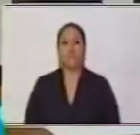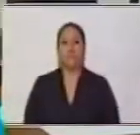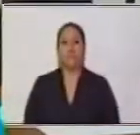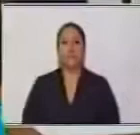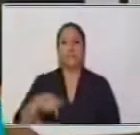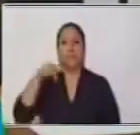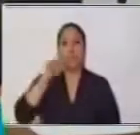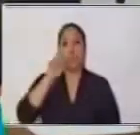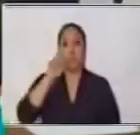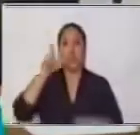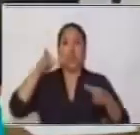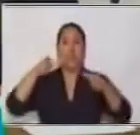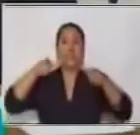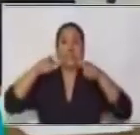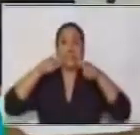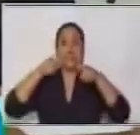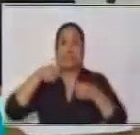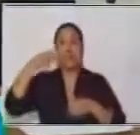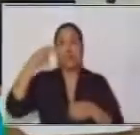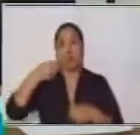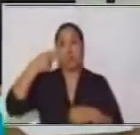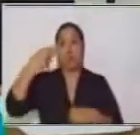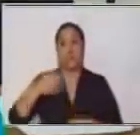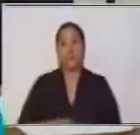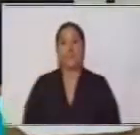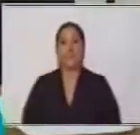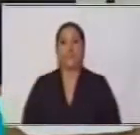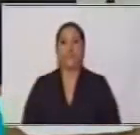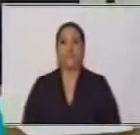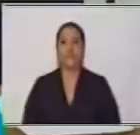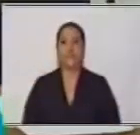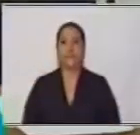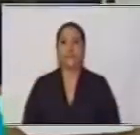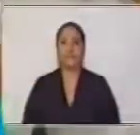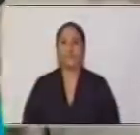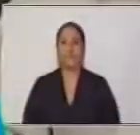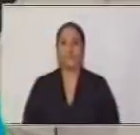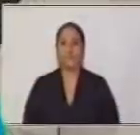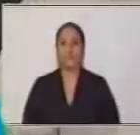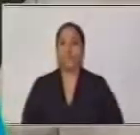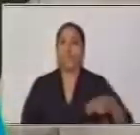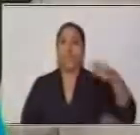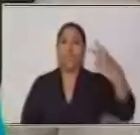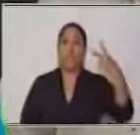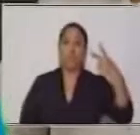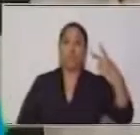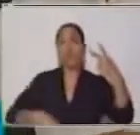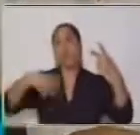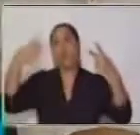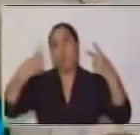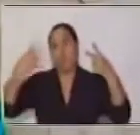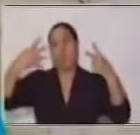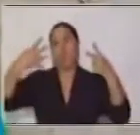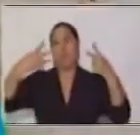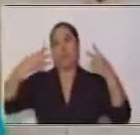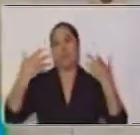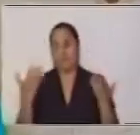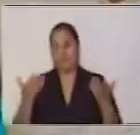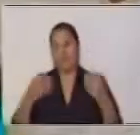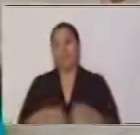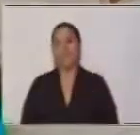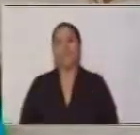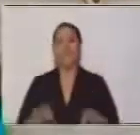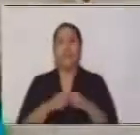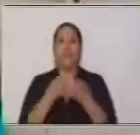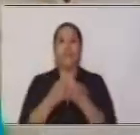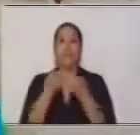una tostada vale dos quetzales. Obviamente dos tostadas valdrán cuatro. Para encontrar el valor de cinco